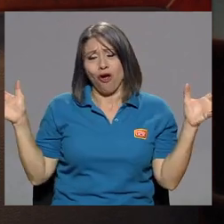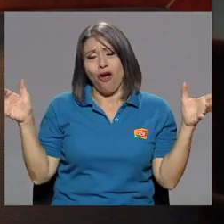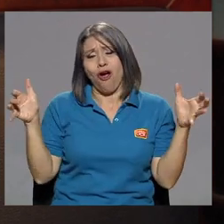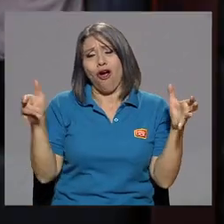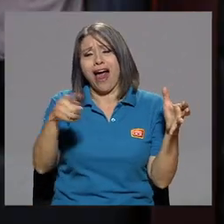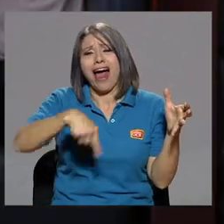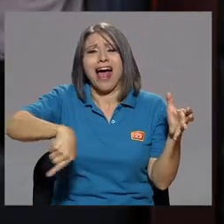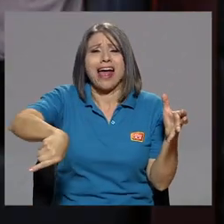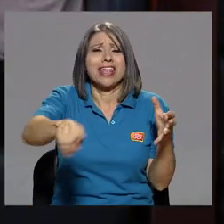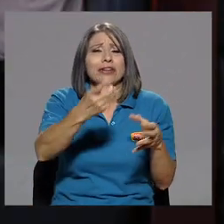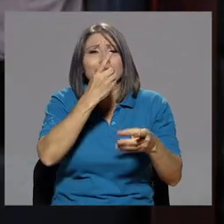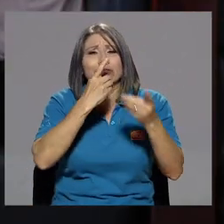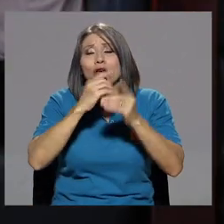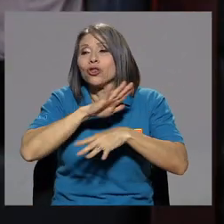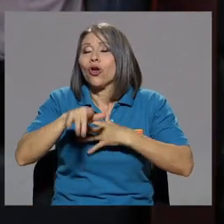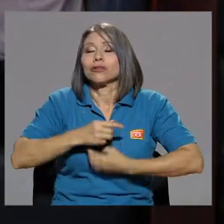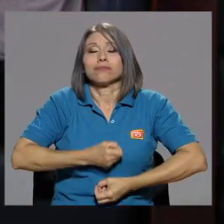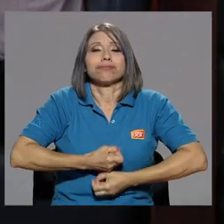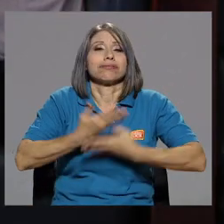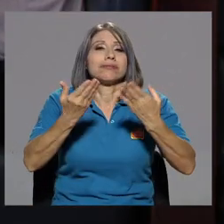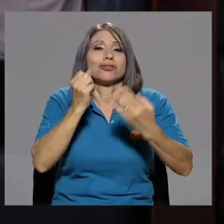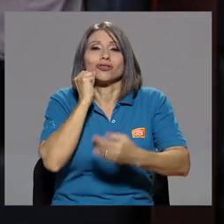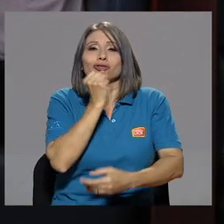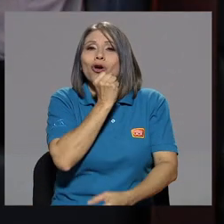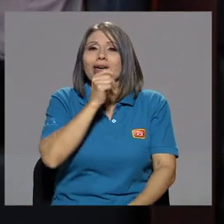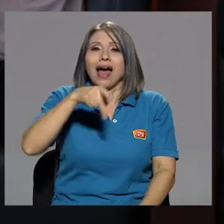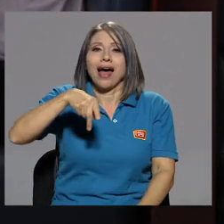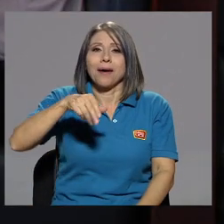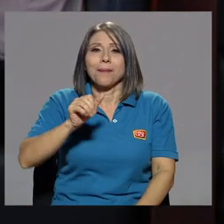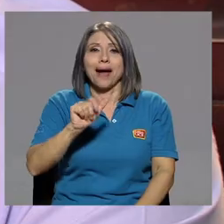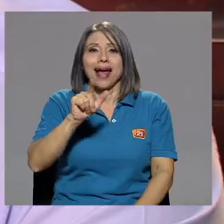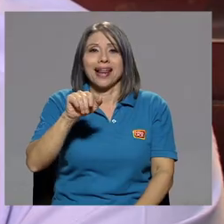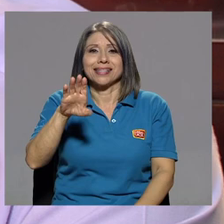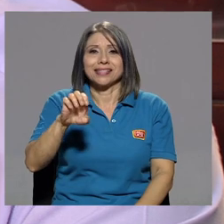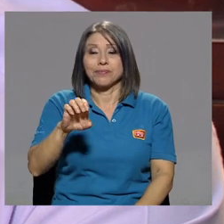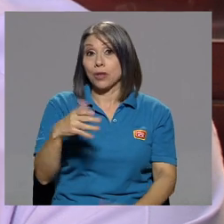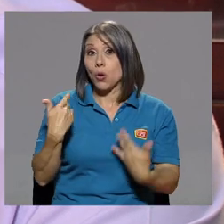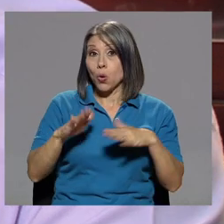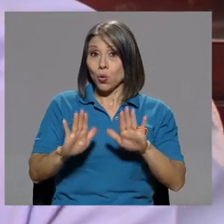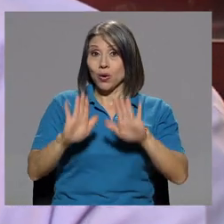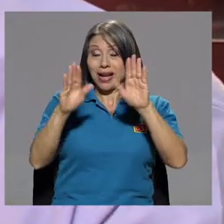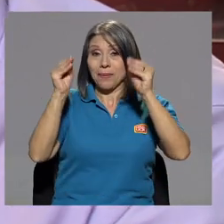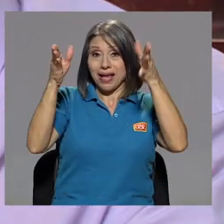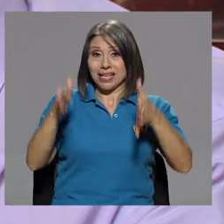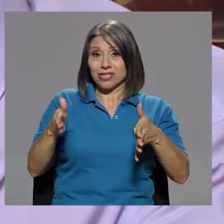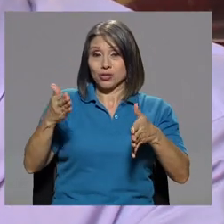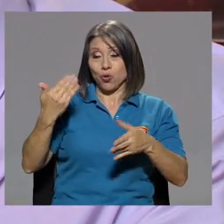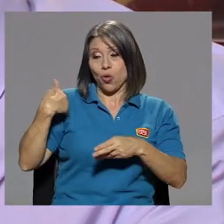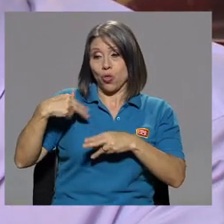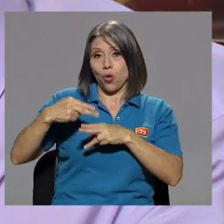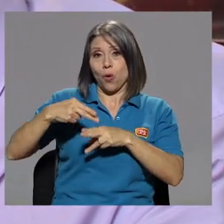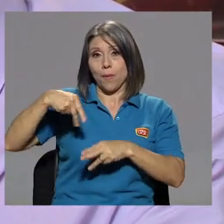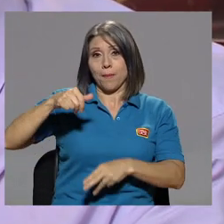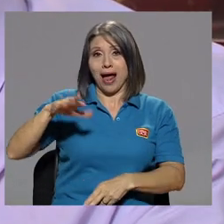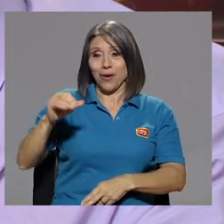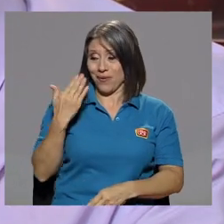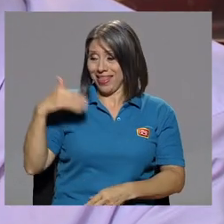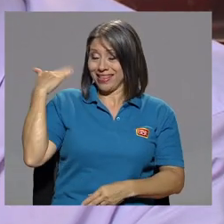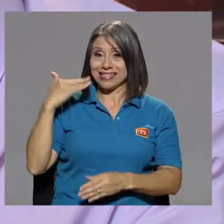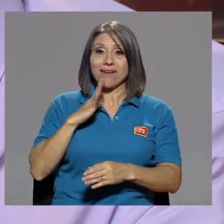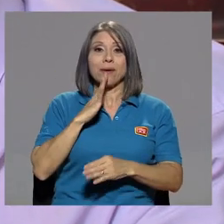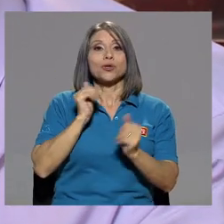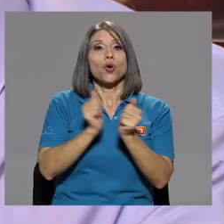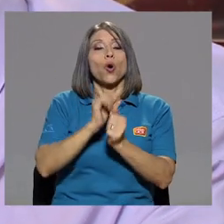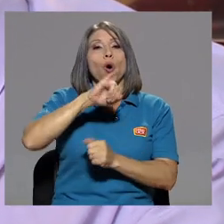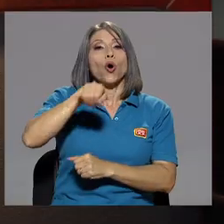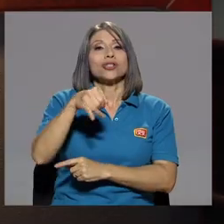unas descargas increíbles en la soda pala. Un gran maestro, don Paco. De hecho, conversábamos con José Francisco Aguilar Bulgarelli